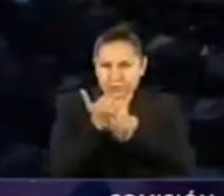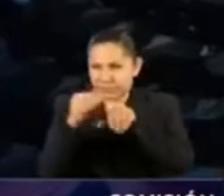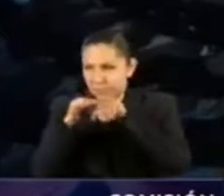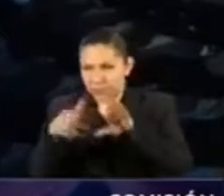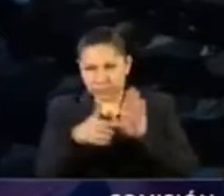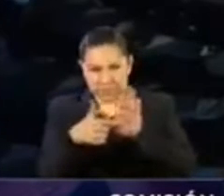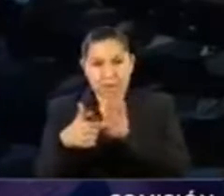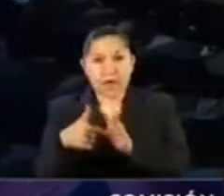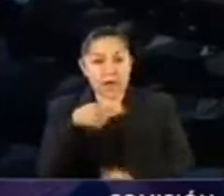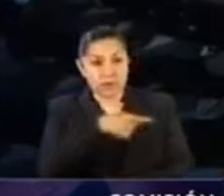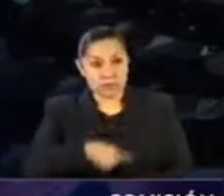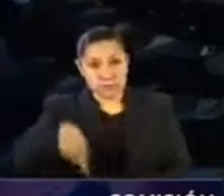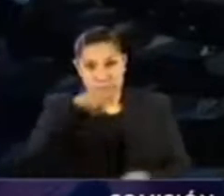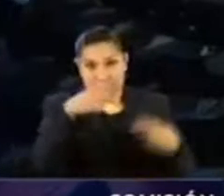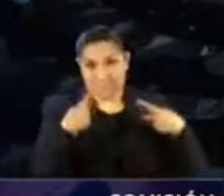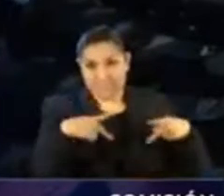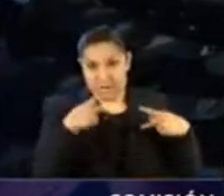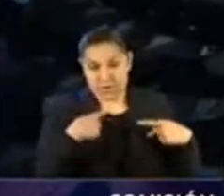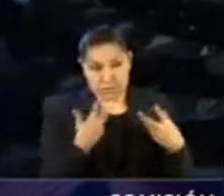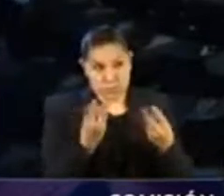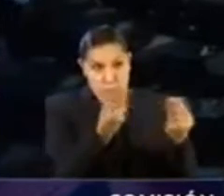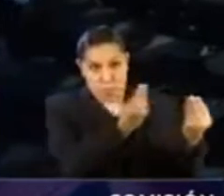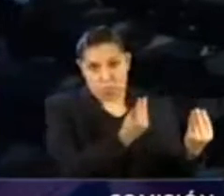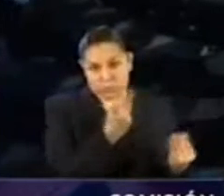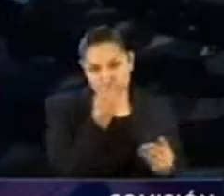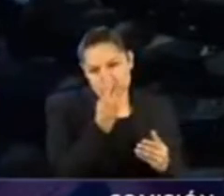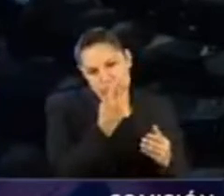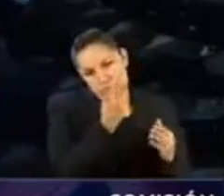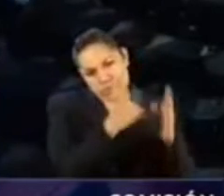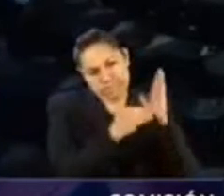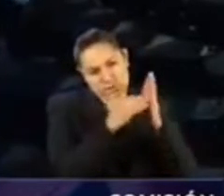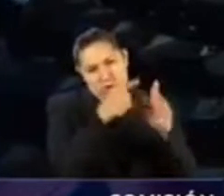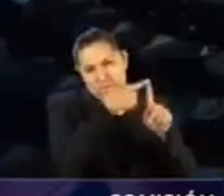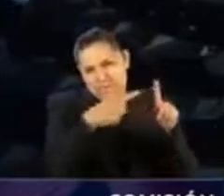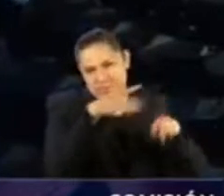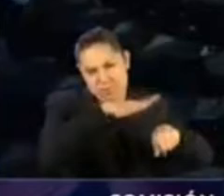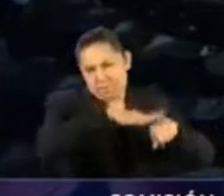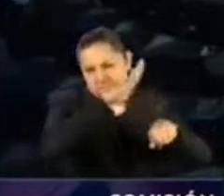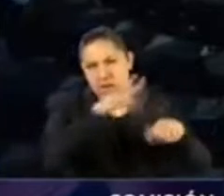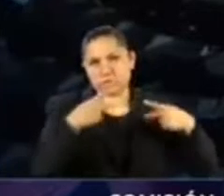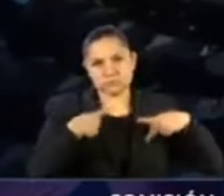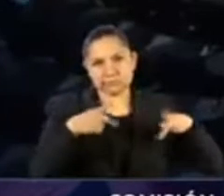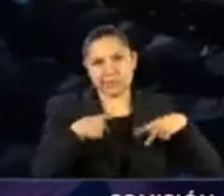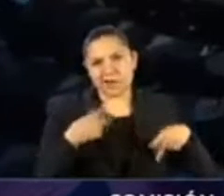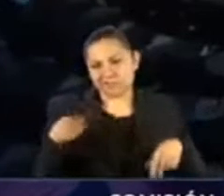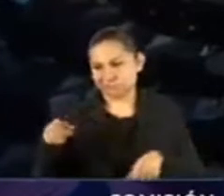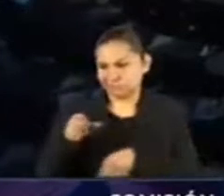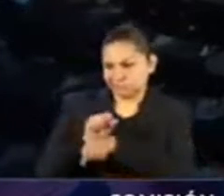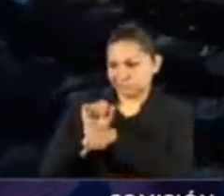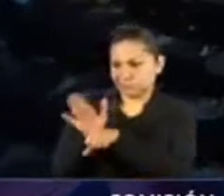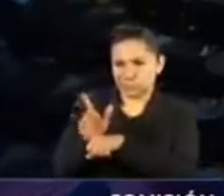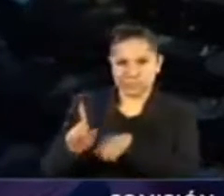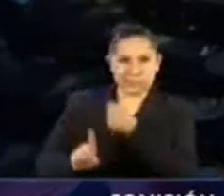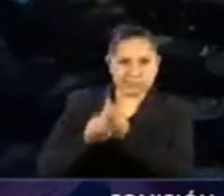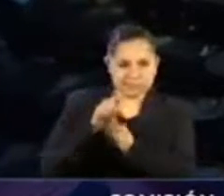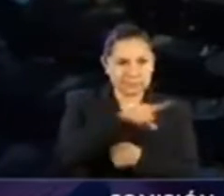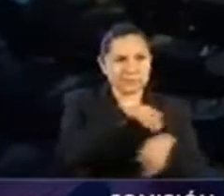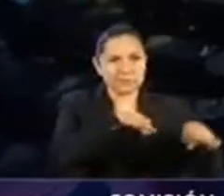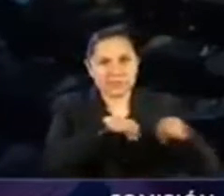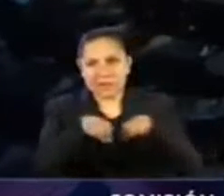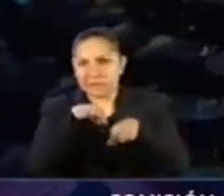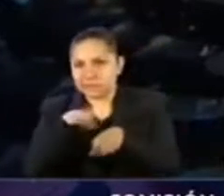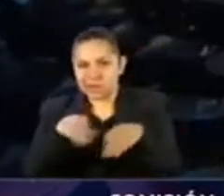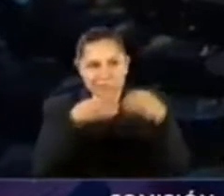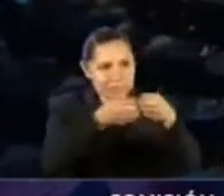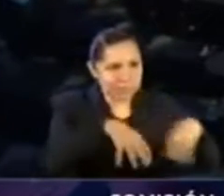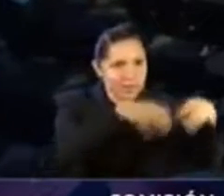más de medio millón de empleos. El presidente López Obrador nos adelantaba que en mayo probablemente se van a